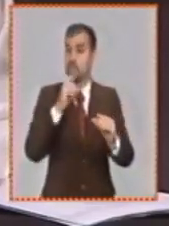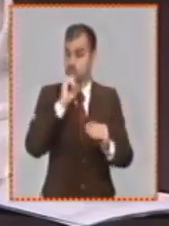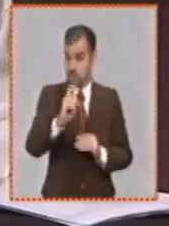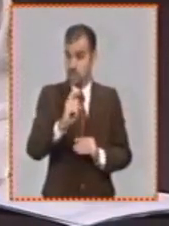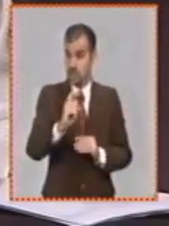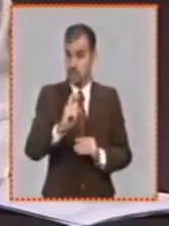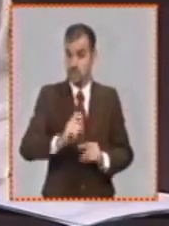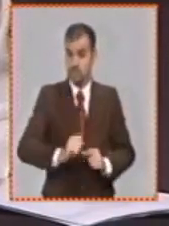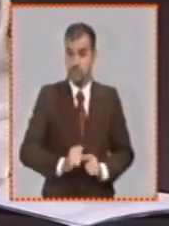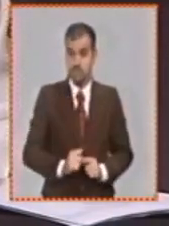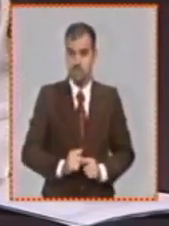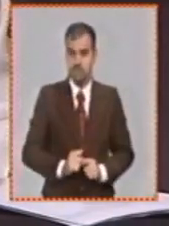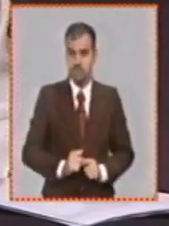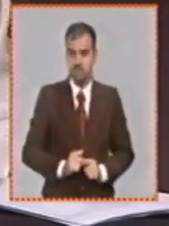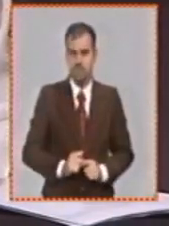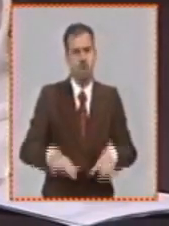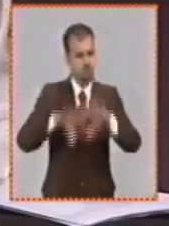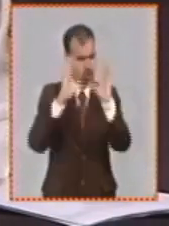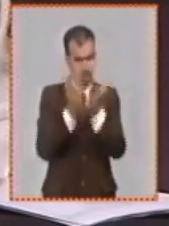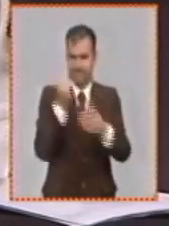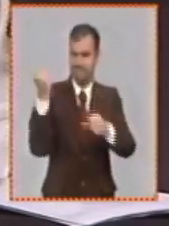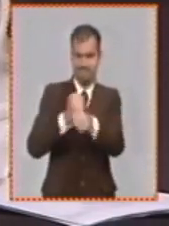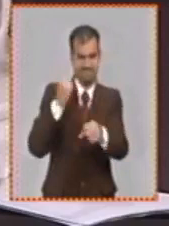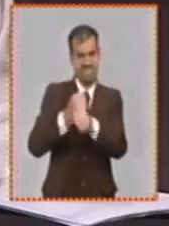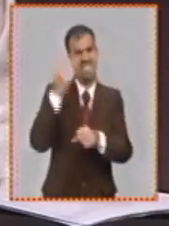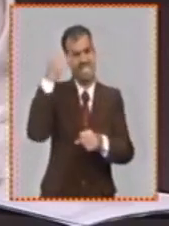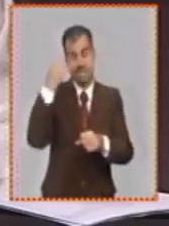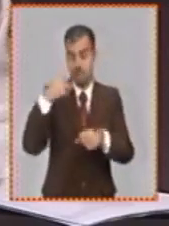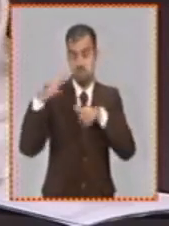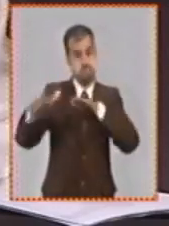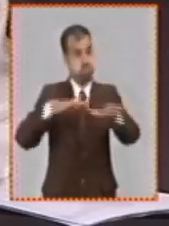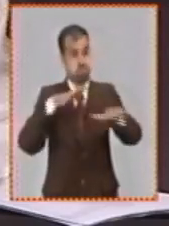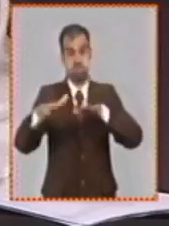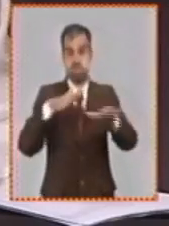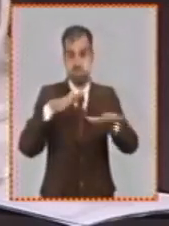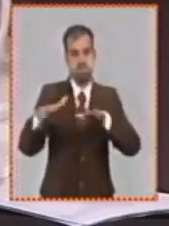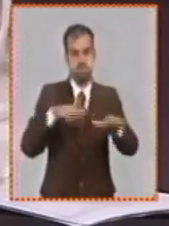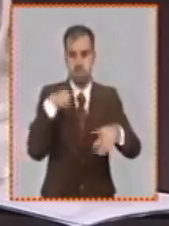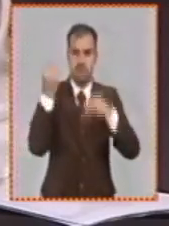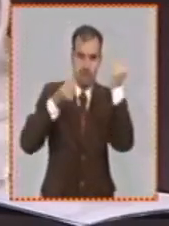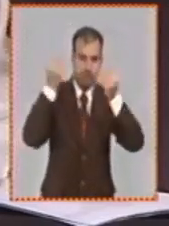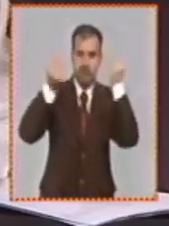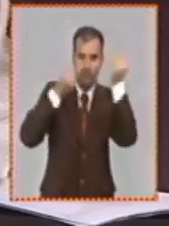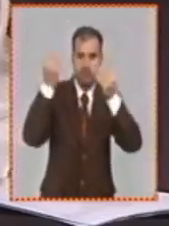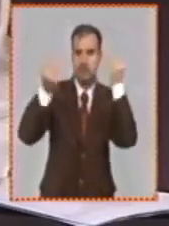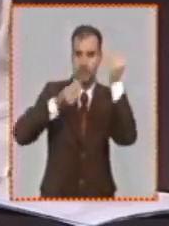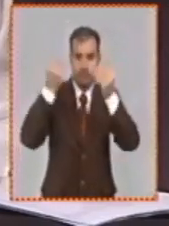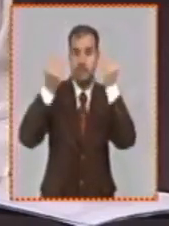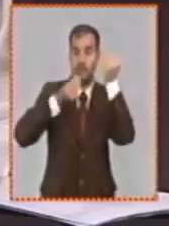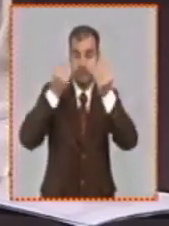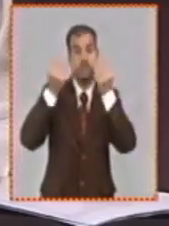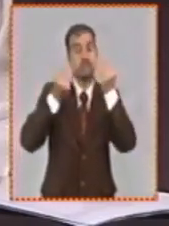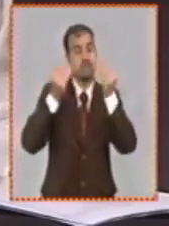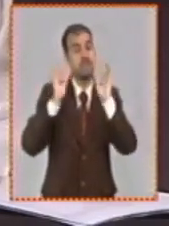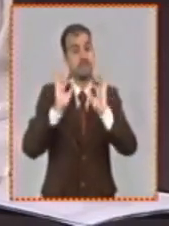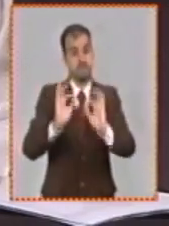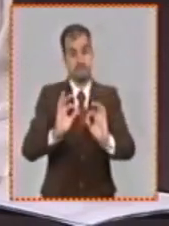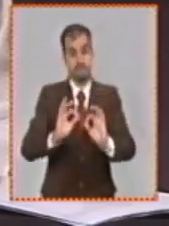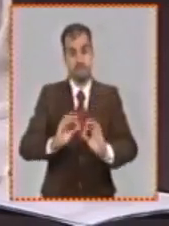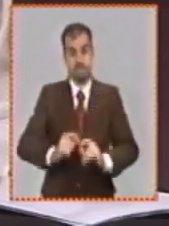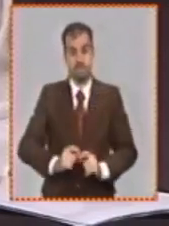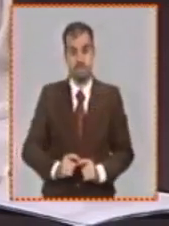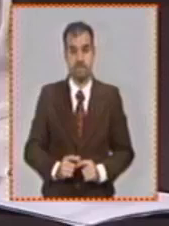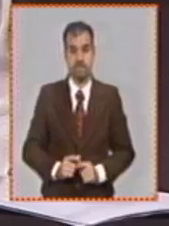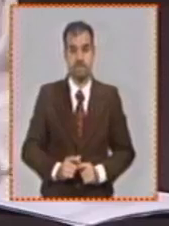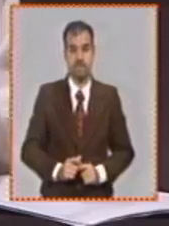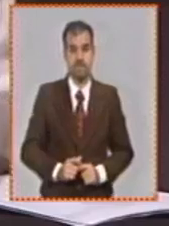una apreciación de que ha sido acertado todo este trabajo que lleva mucha preparación y aprendizaje también y mucho aprendizaje que no es